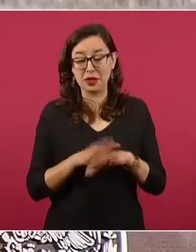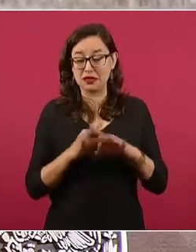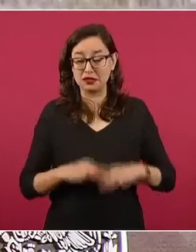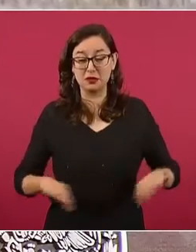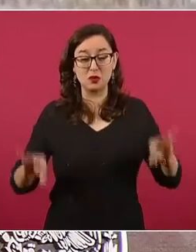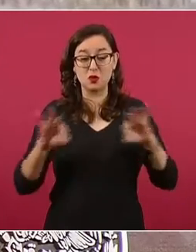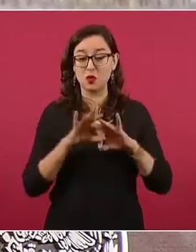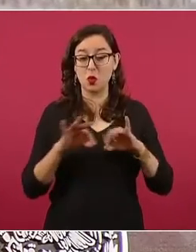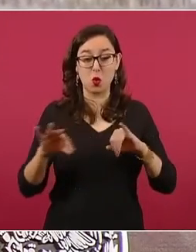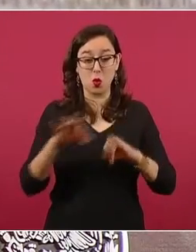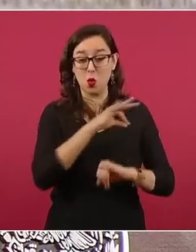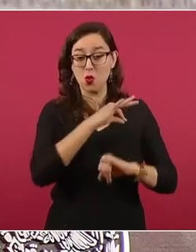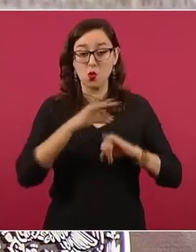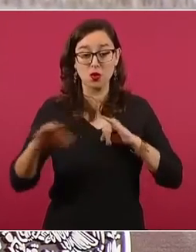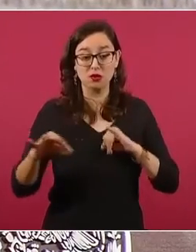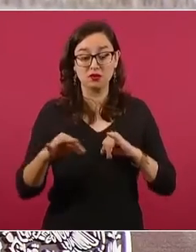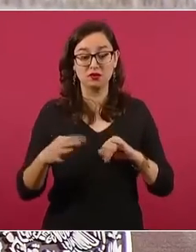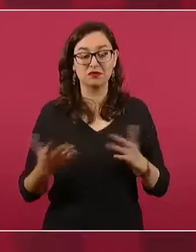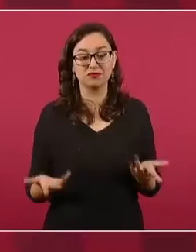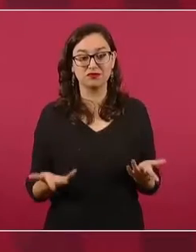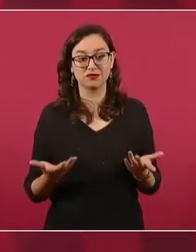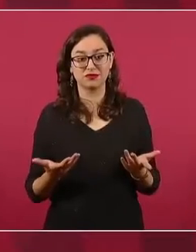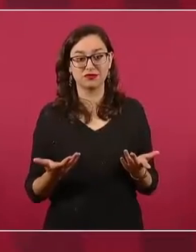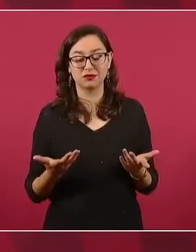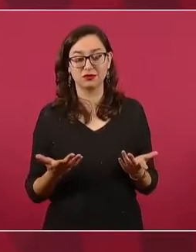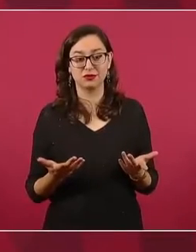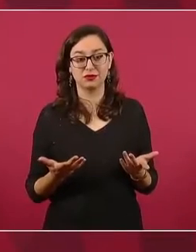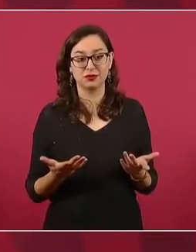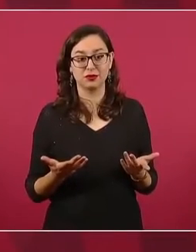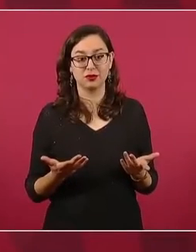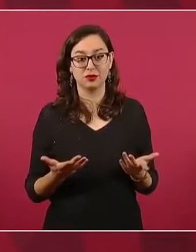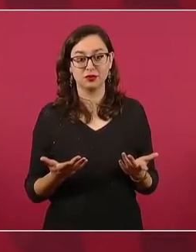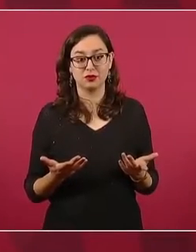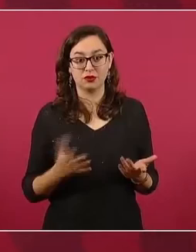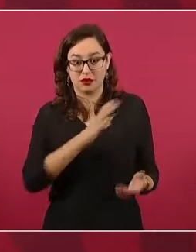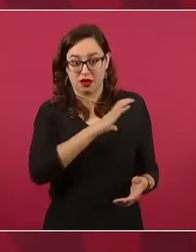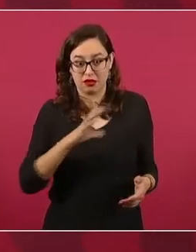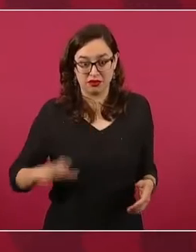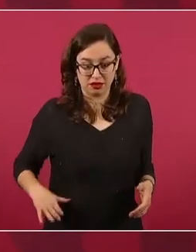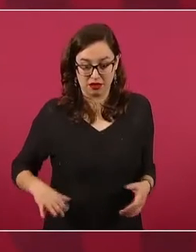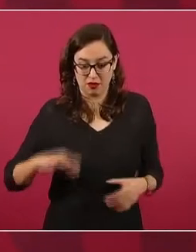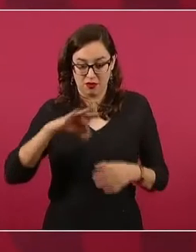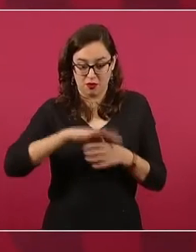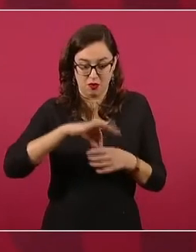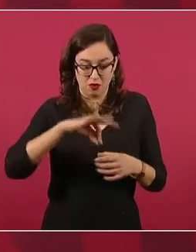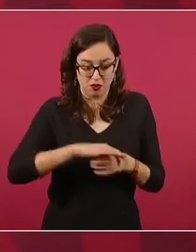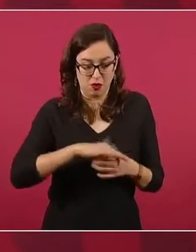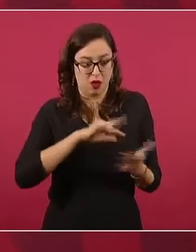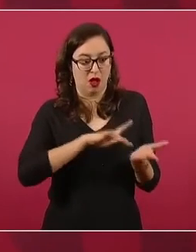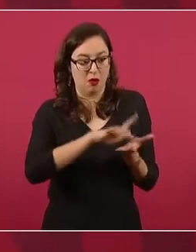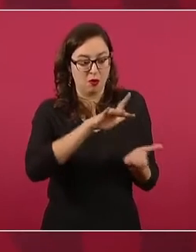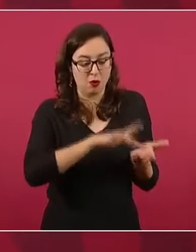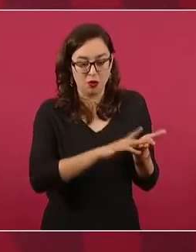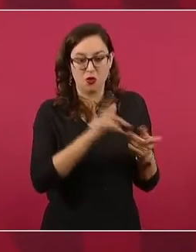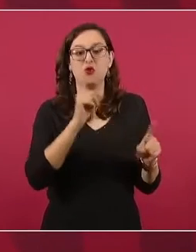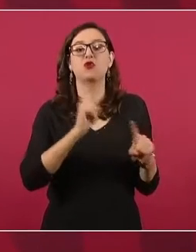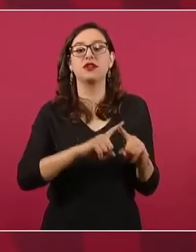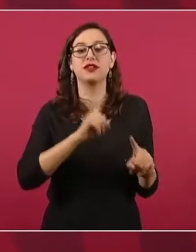se va a decidir es quién tiene más respaldo